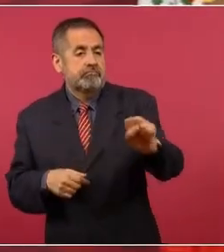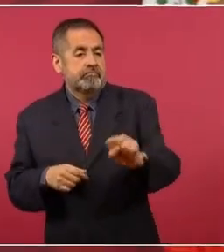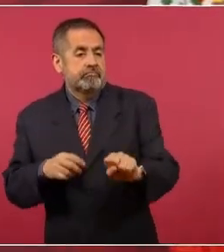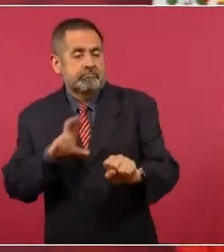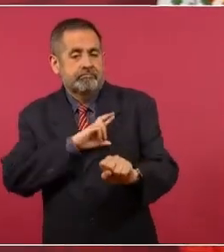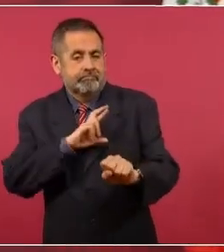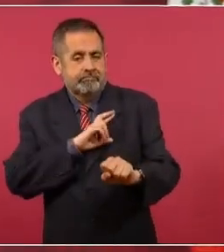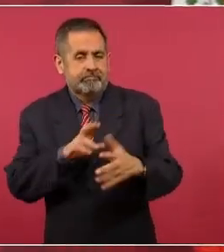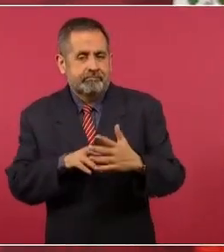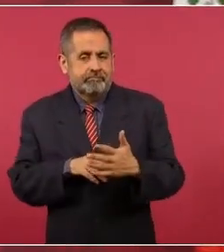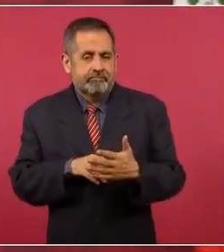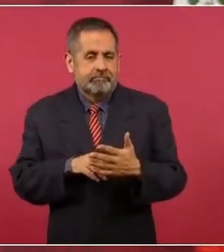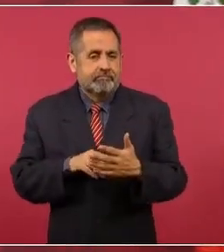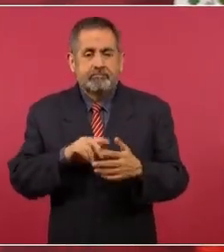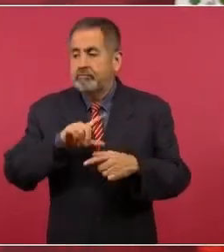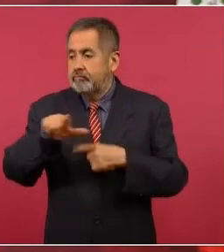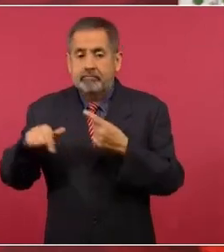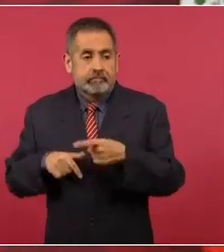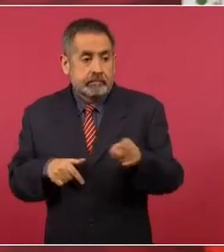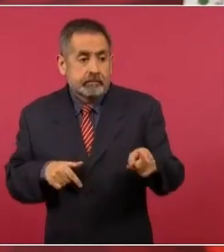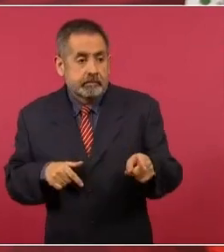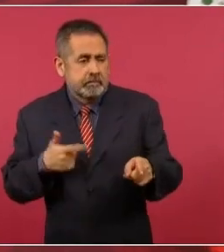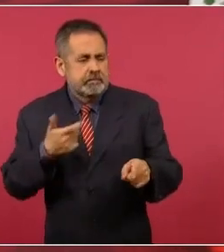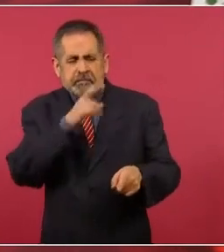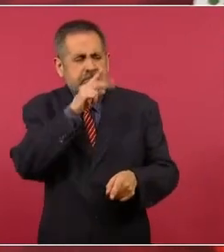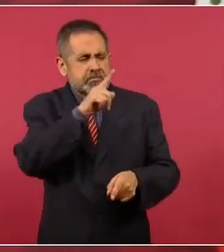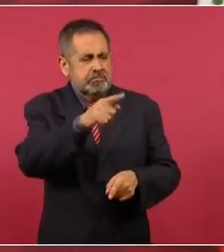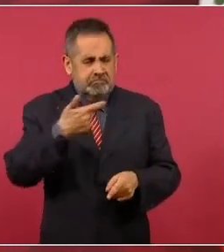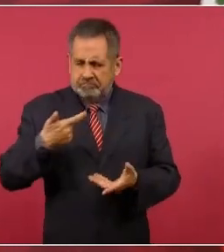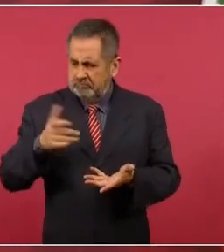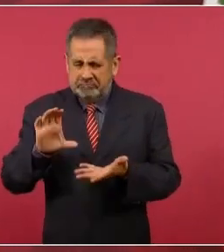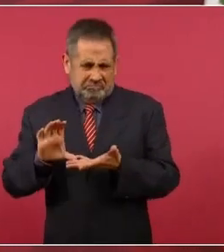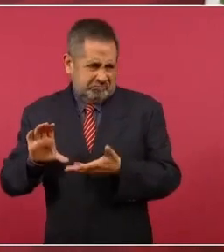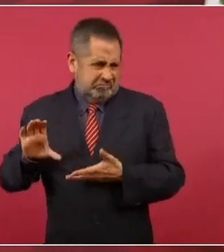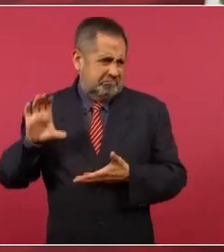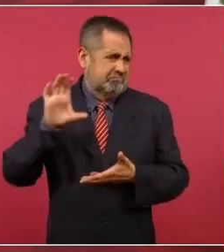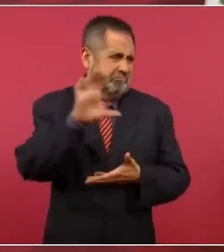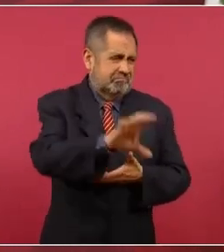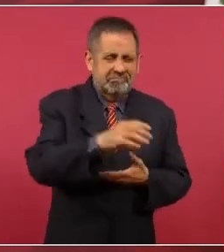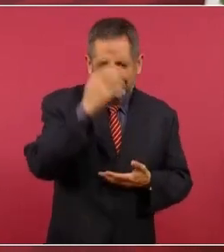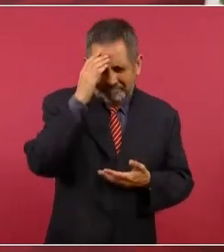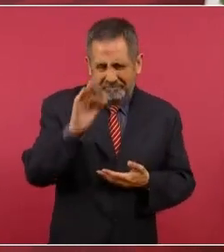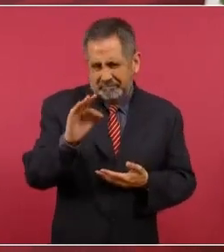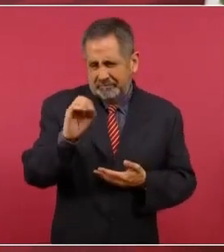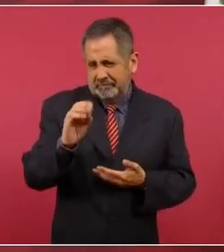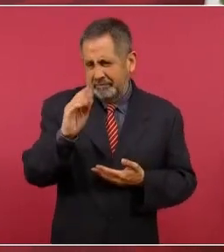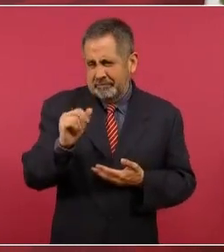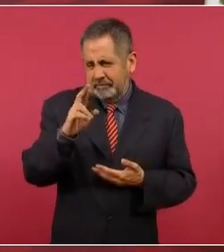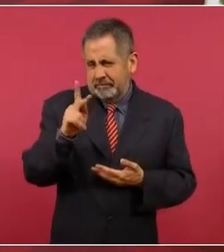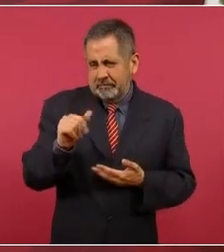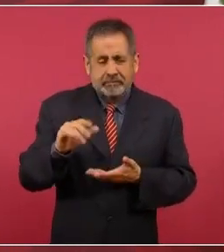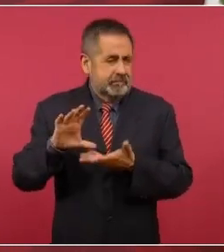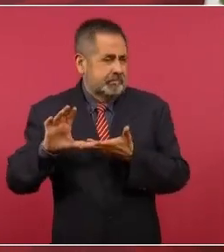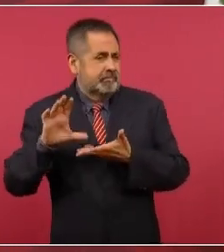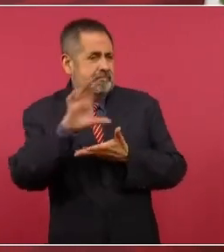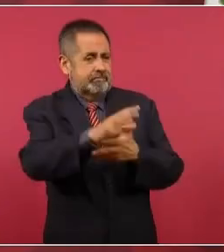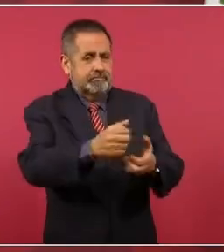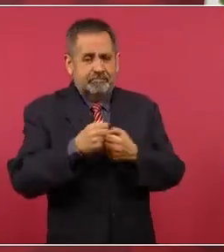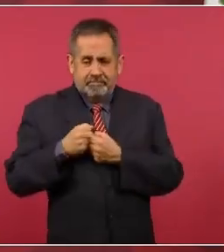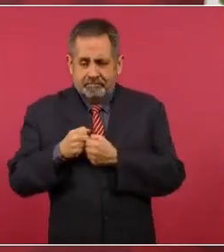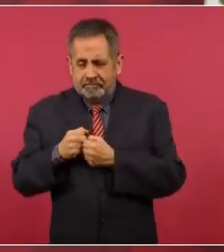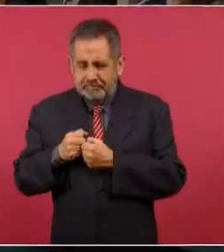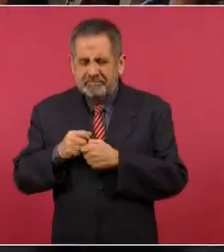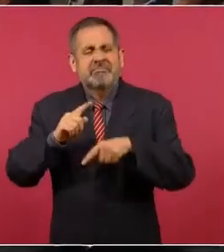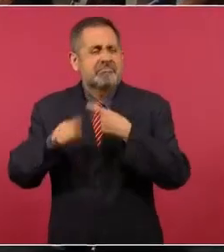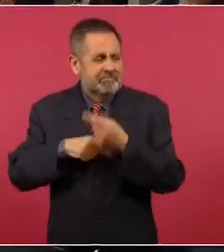y luego cómo los rescataron y cómo de nuevo los volvieron a